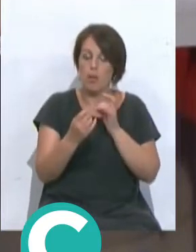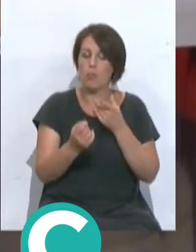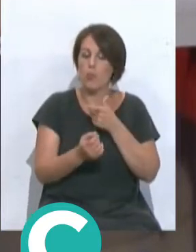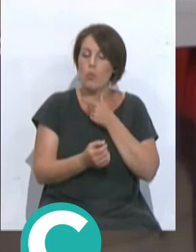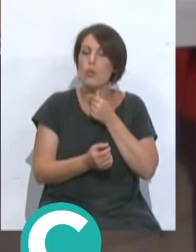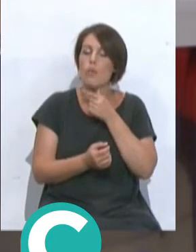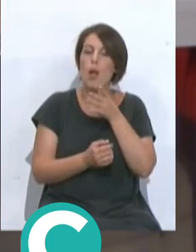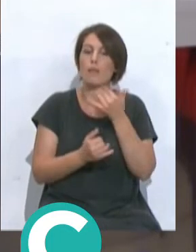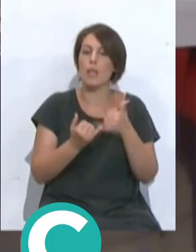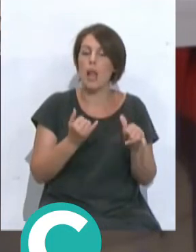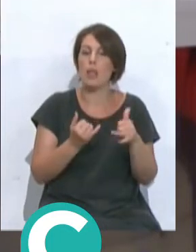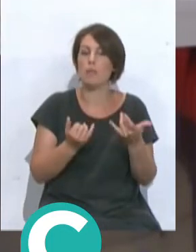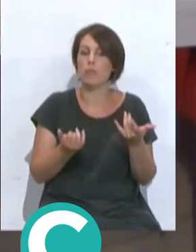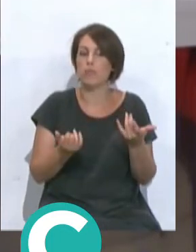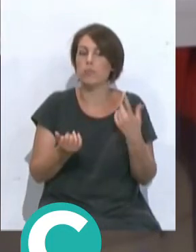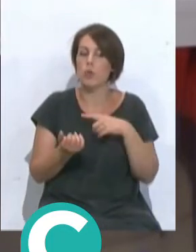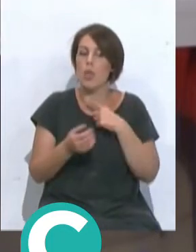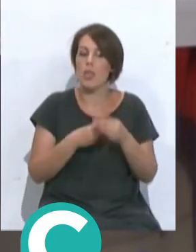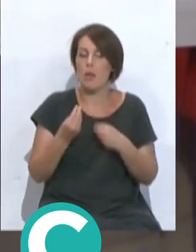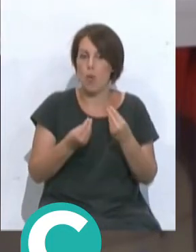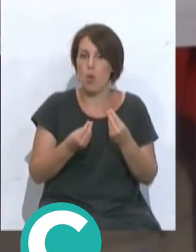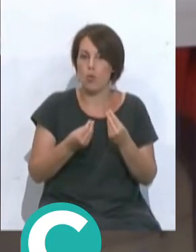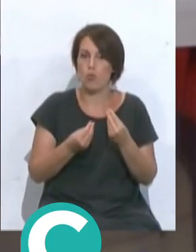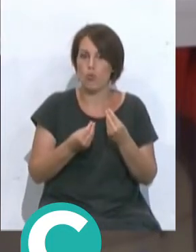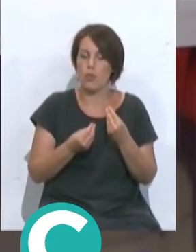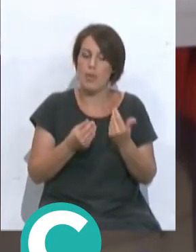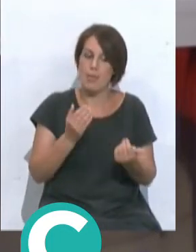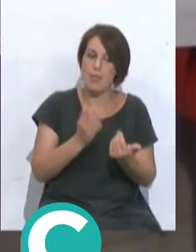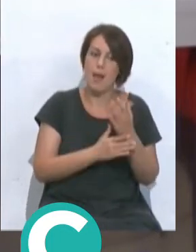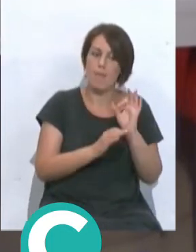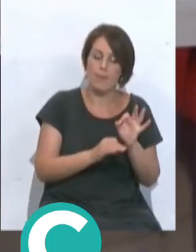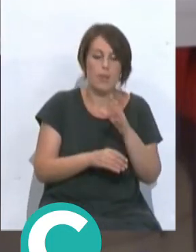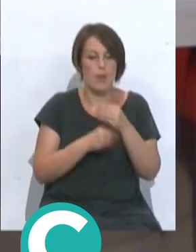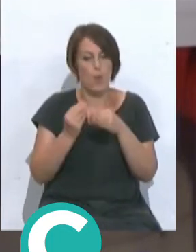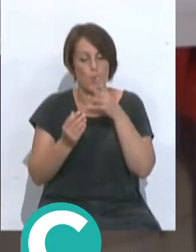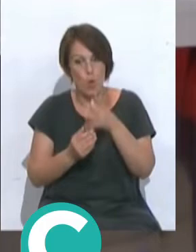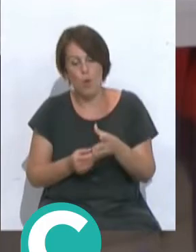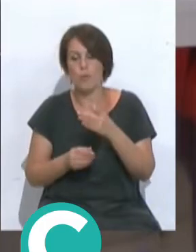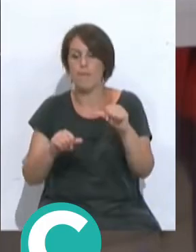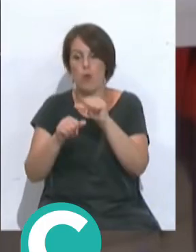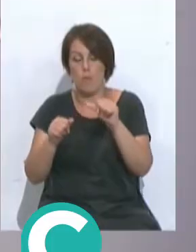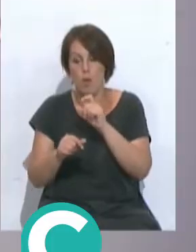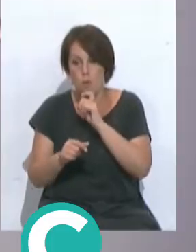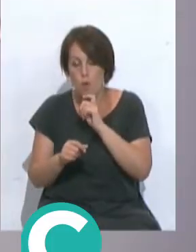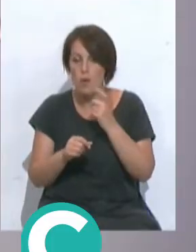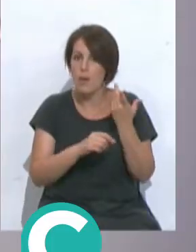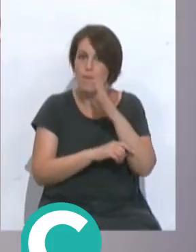gusta, por eso, porque al final, mira, hicimos esto contra tal día, y lo hicimos por esto, y lo hicimos de esta manera. Y lo muestras en imágenes, y